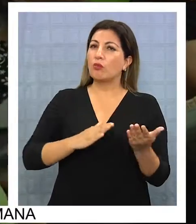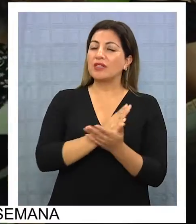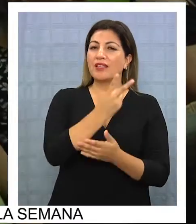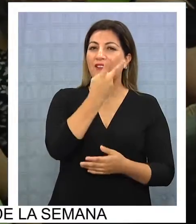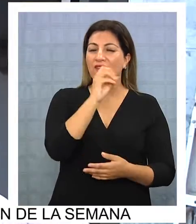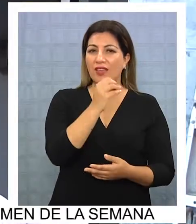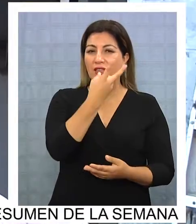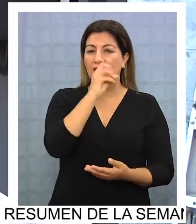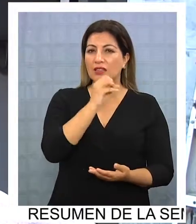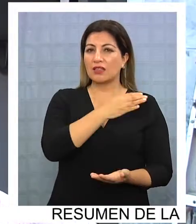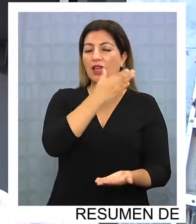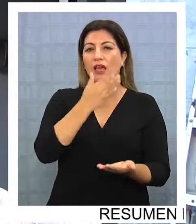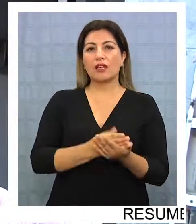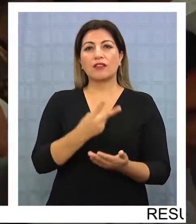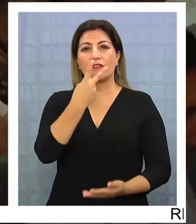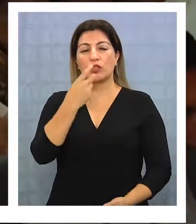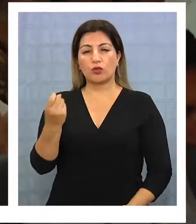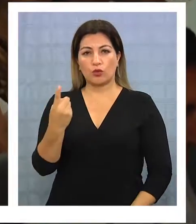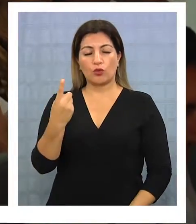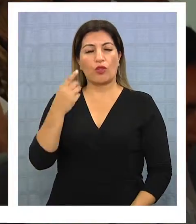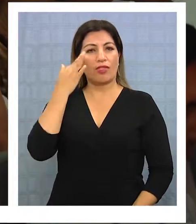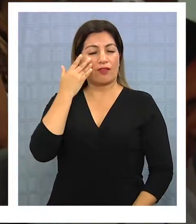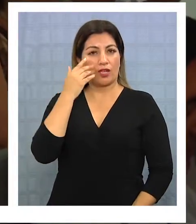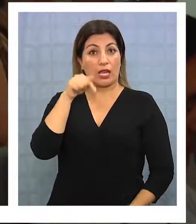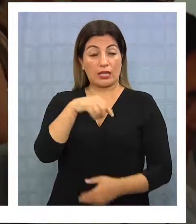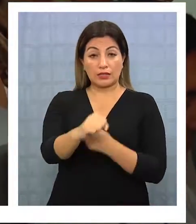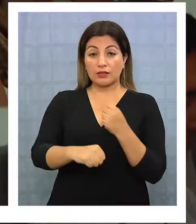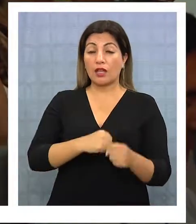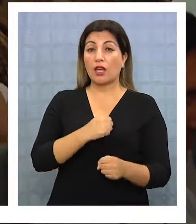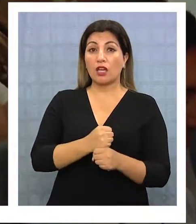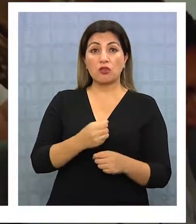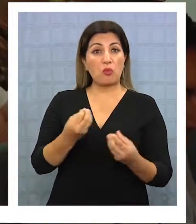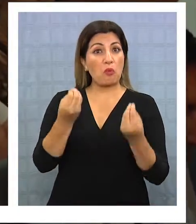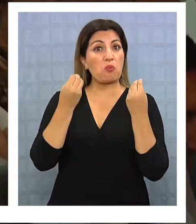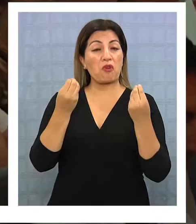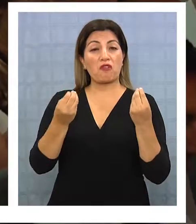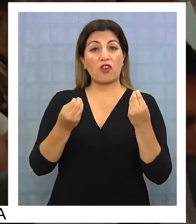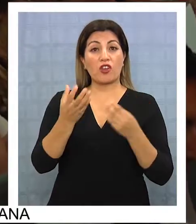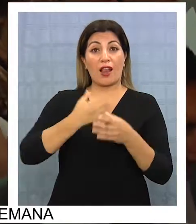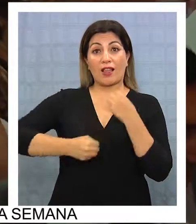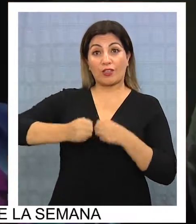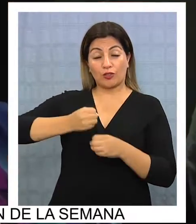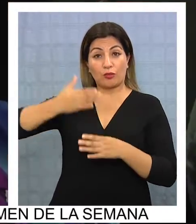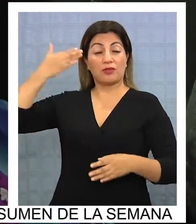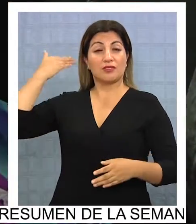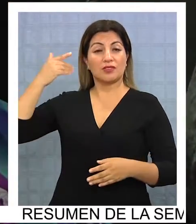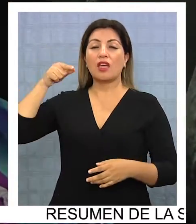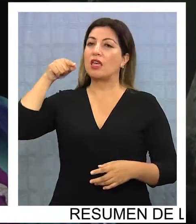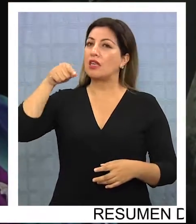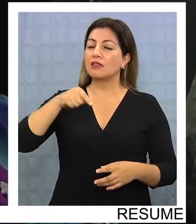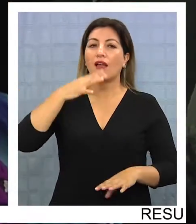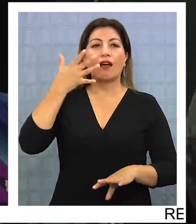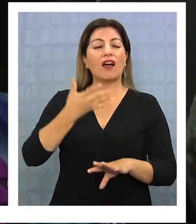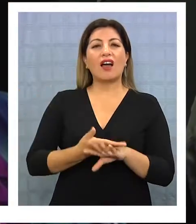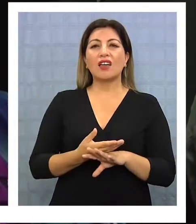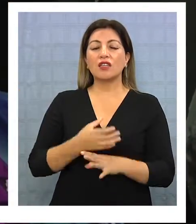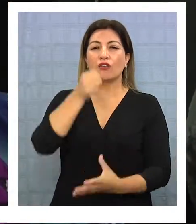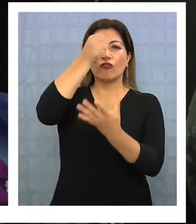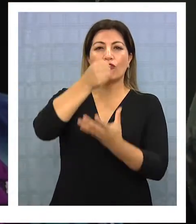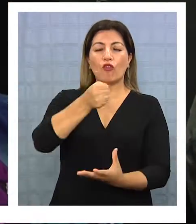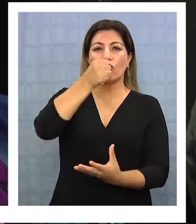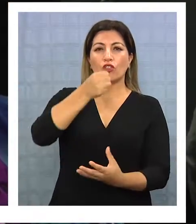que se hizo la apertura en Santiago, hasta el 21 de abril. Este año, debido al éxito del 2016, los recursos se incrementaron en un